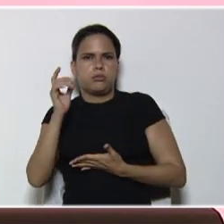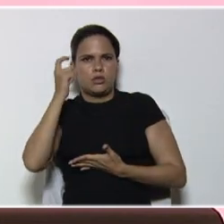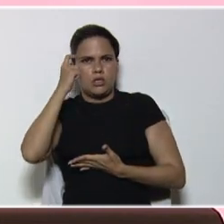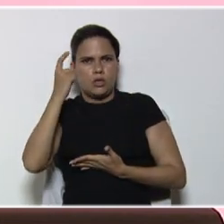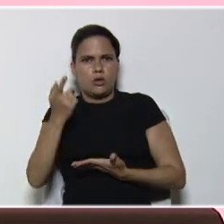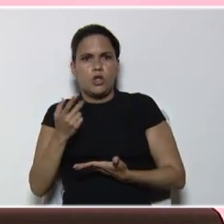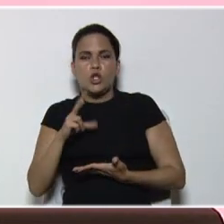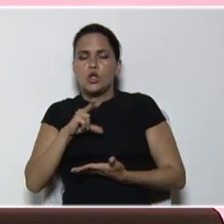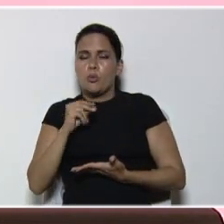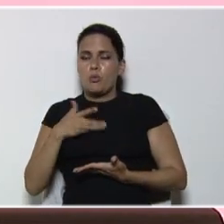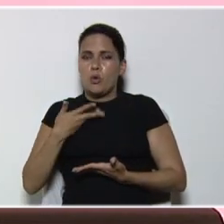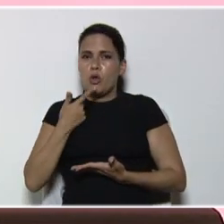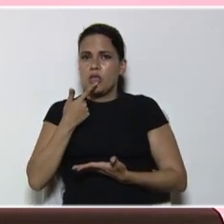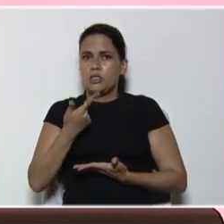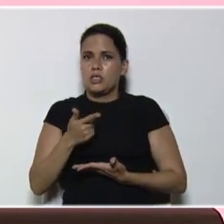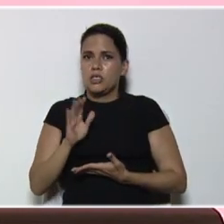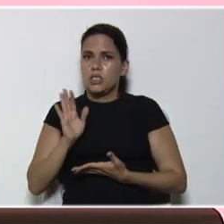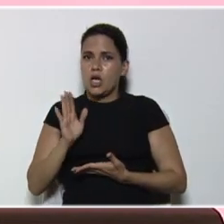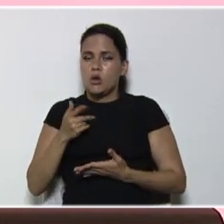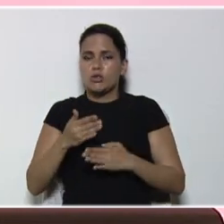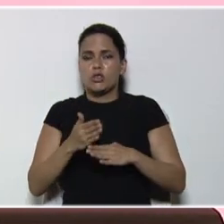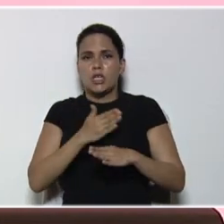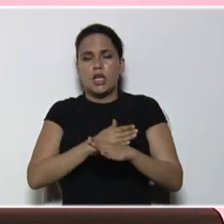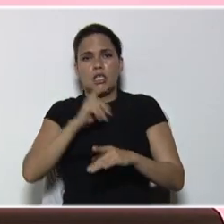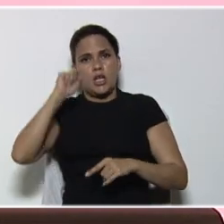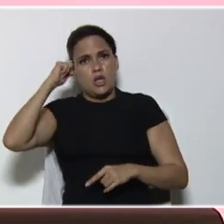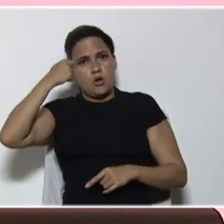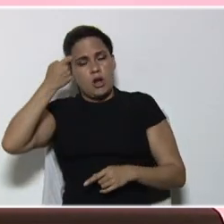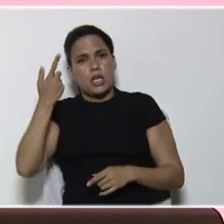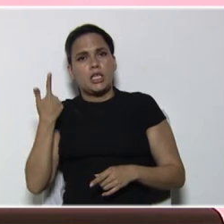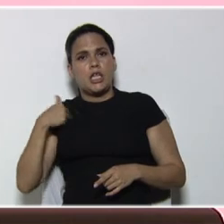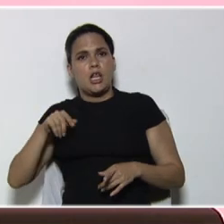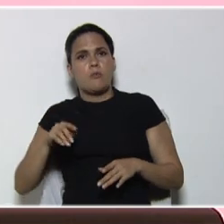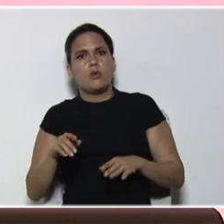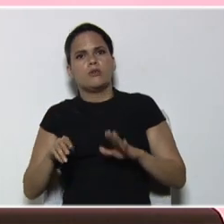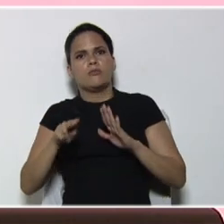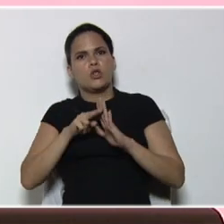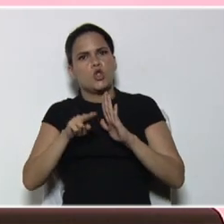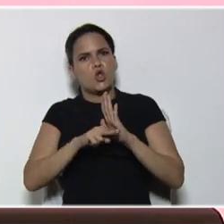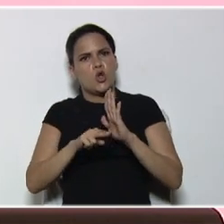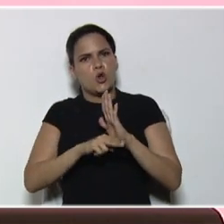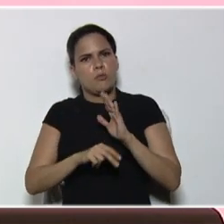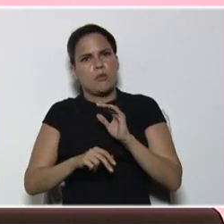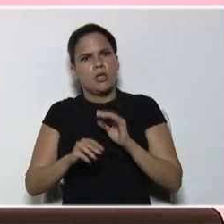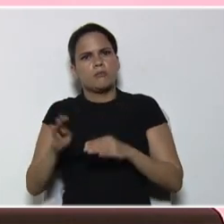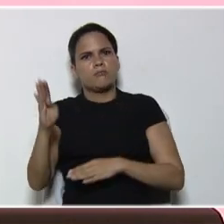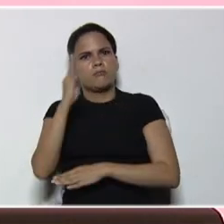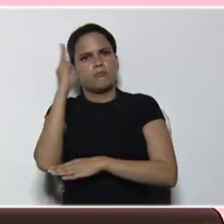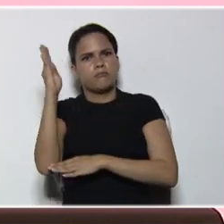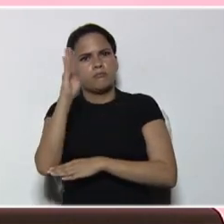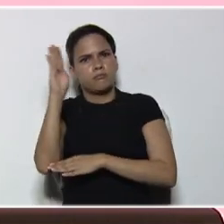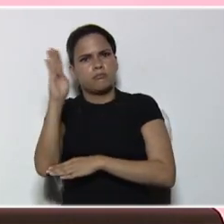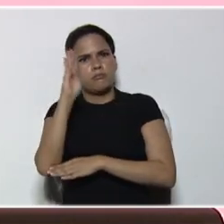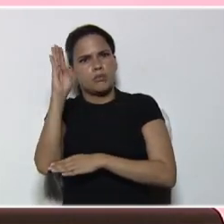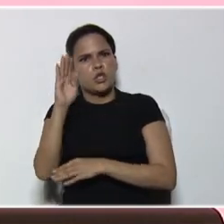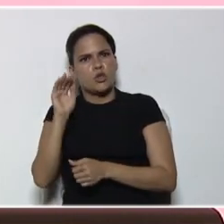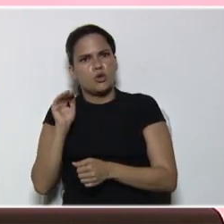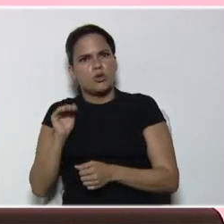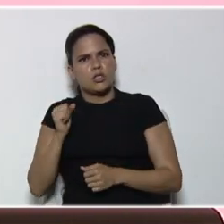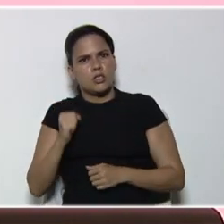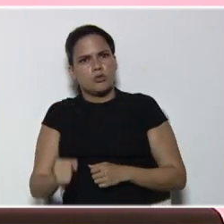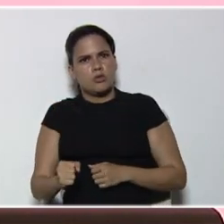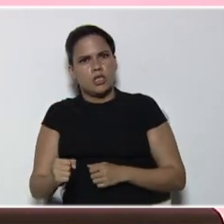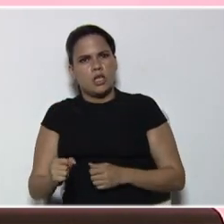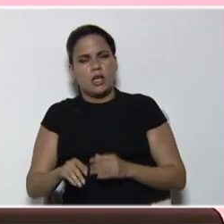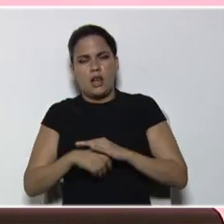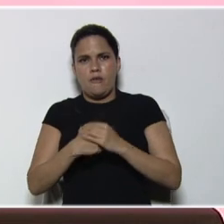no me puedo despedir, sin antes recordar, que tenemos que cumplir, con las normas de bioseguridad, cuáles son esas normas, tenemos